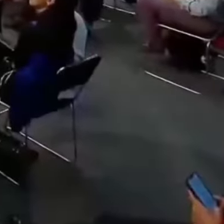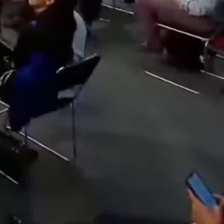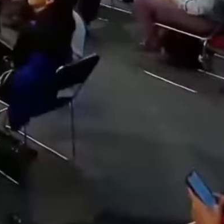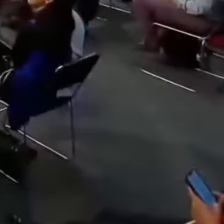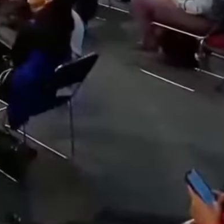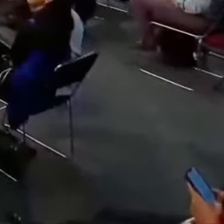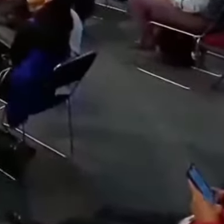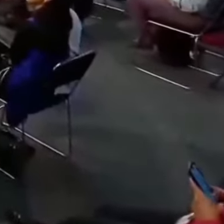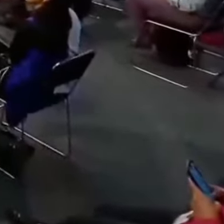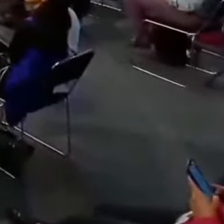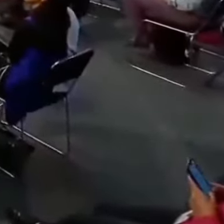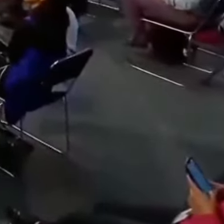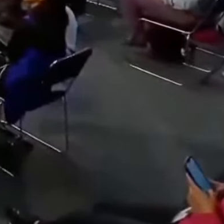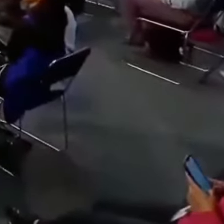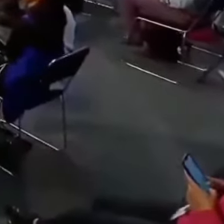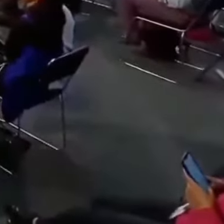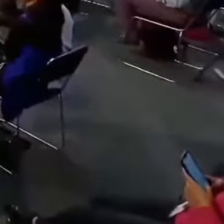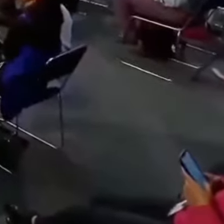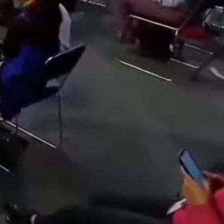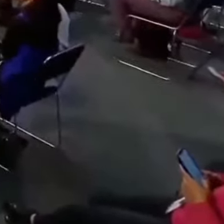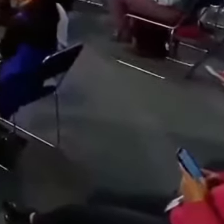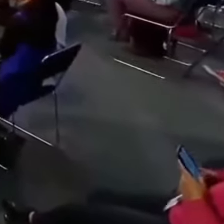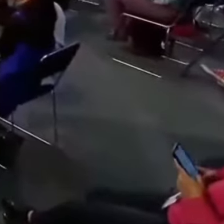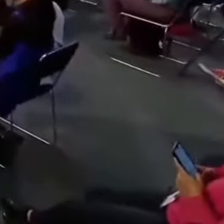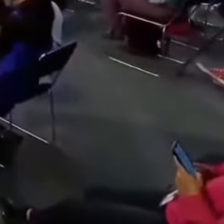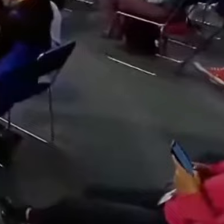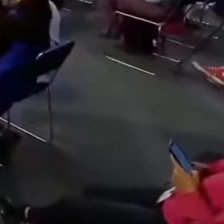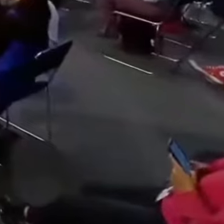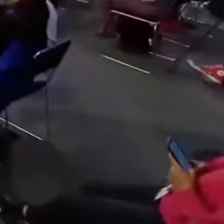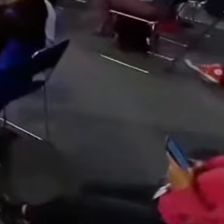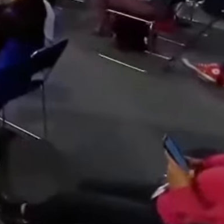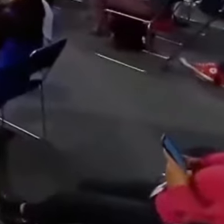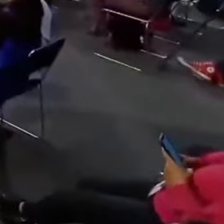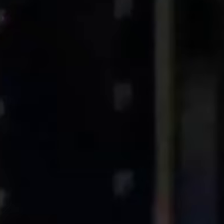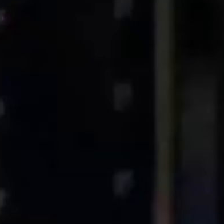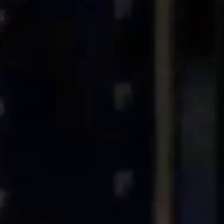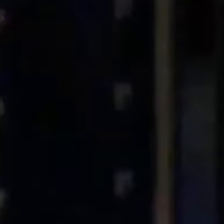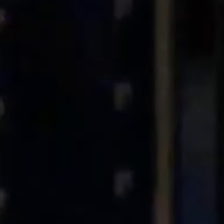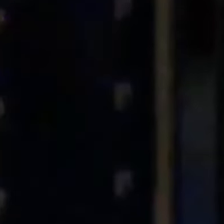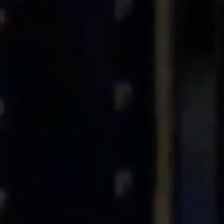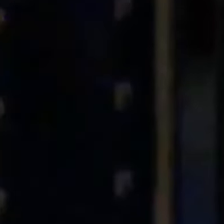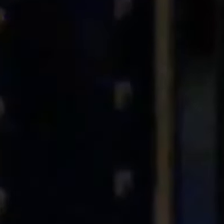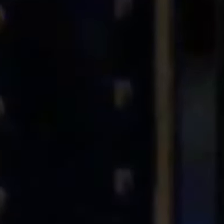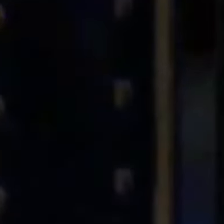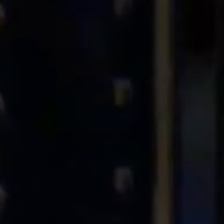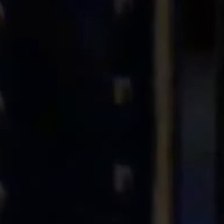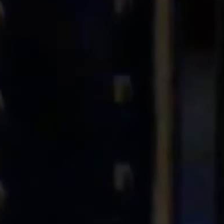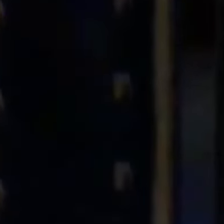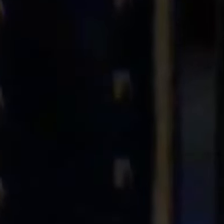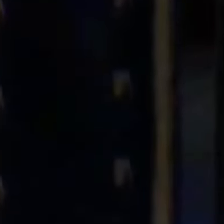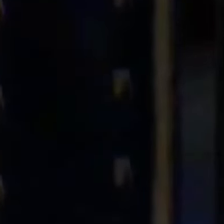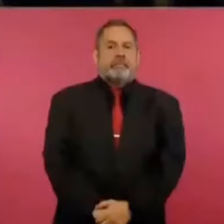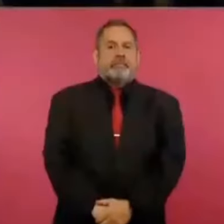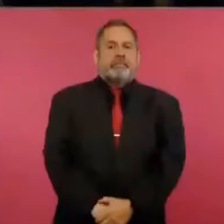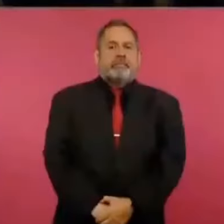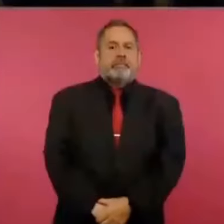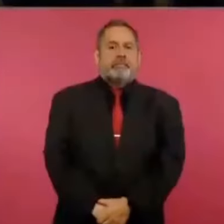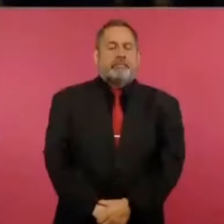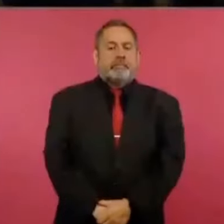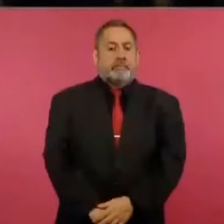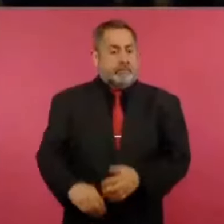le indicaba que durante la pandemia justamente habían surgido o resurgido nuevamente enfermedades como sarampión, varicela,